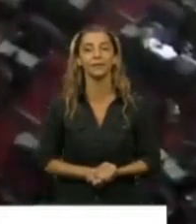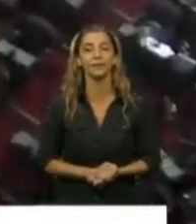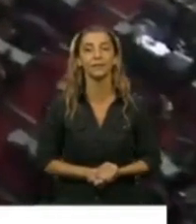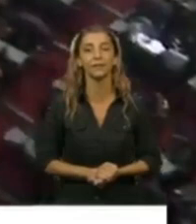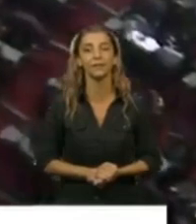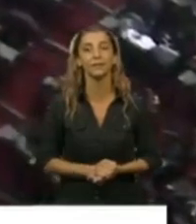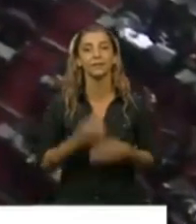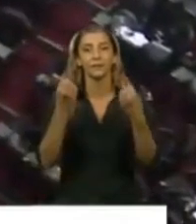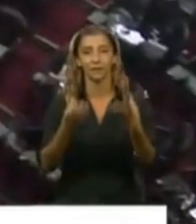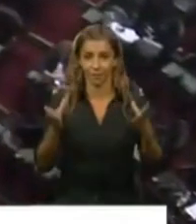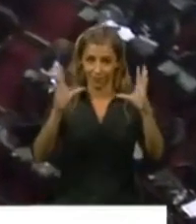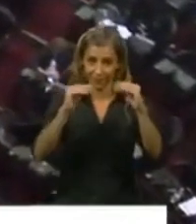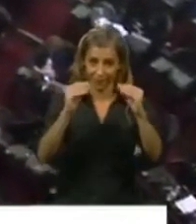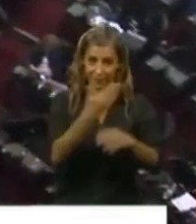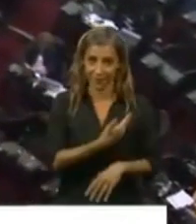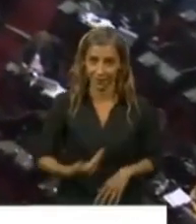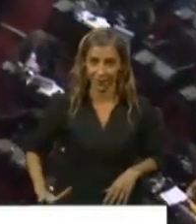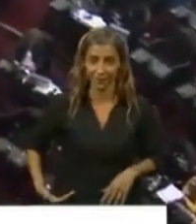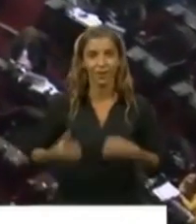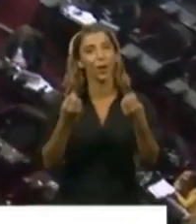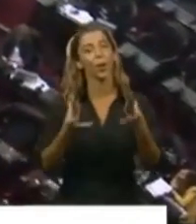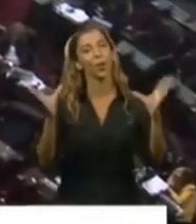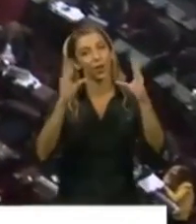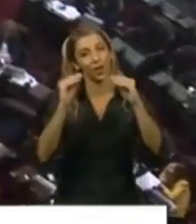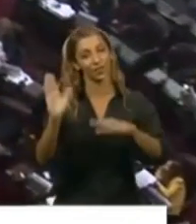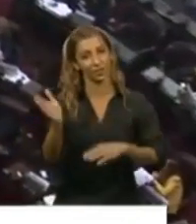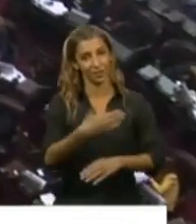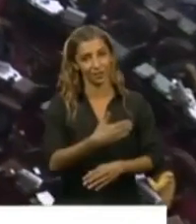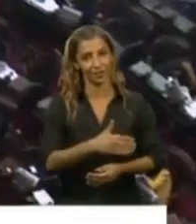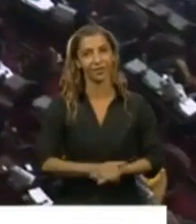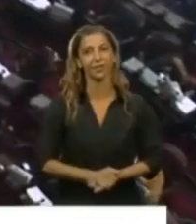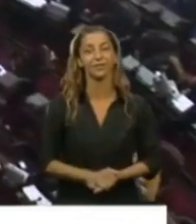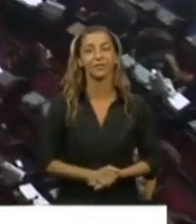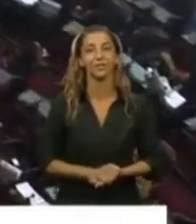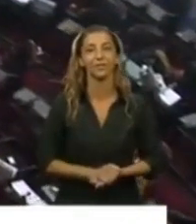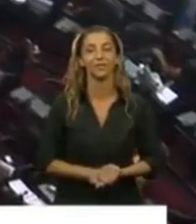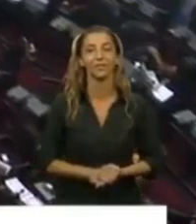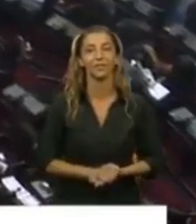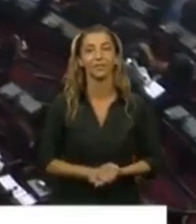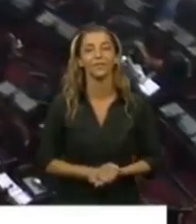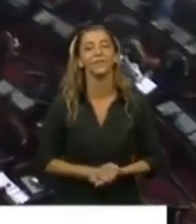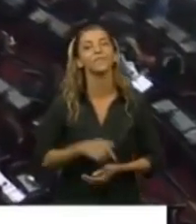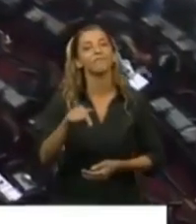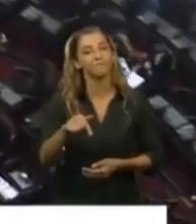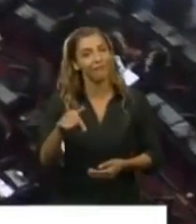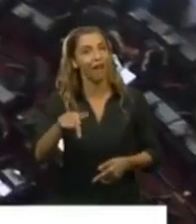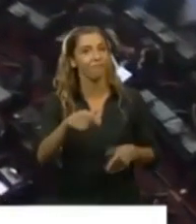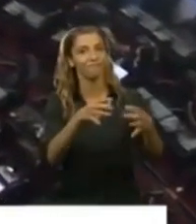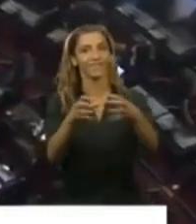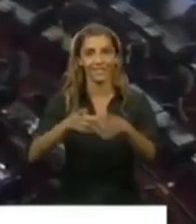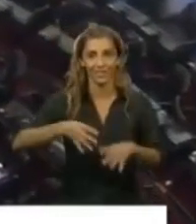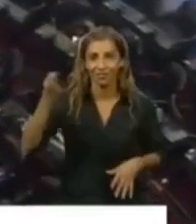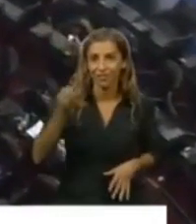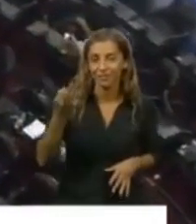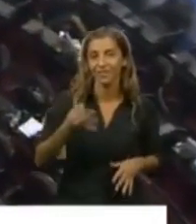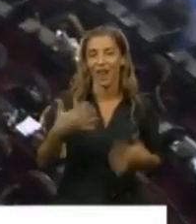Buenas noches, presidente. Buenas noches a todos. La verdad, un placer dirigirme en esta sesión especial de la Cámara de Diputados.